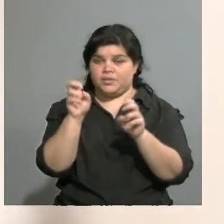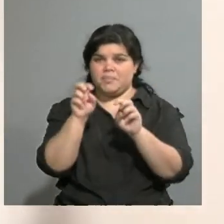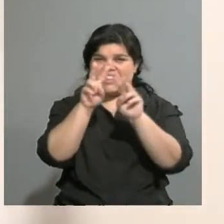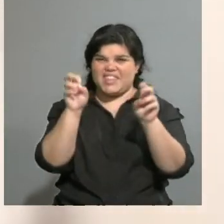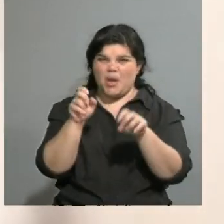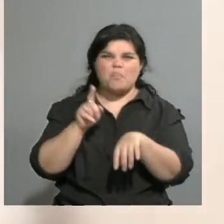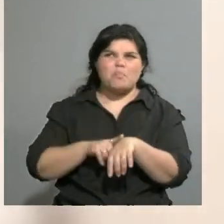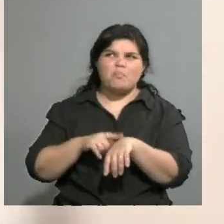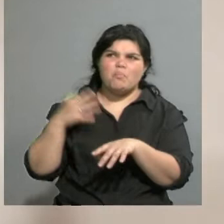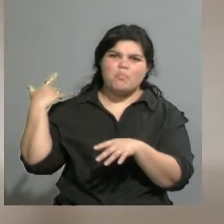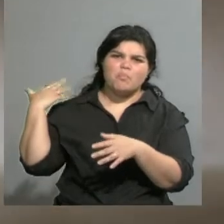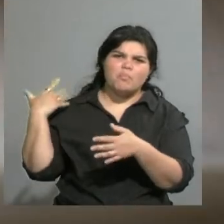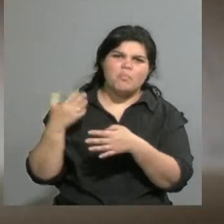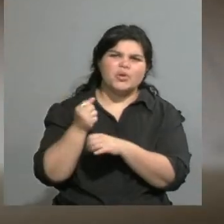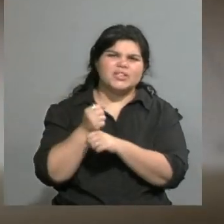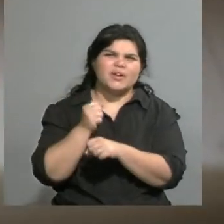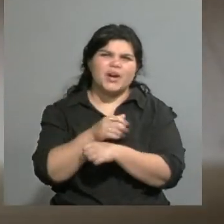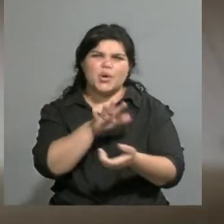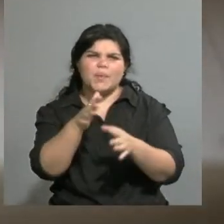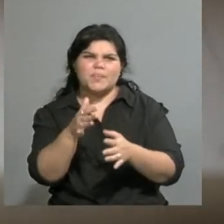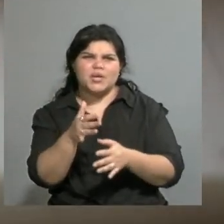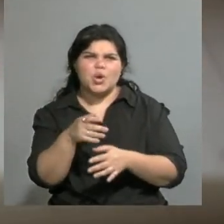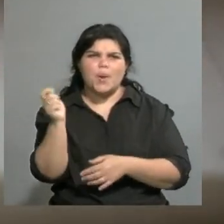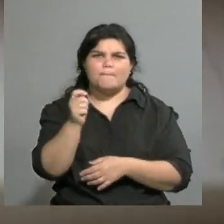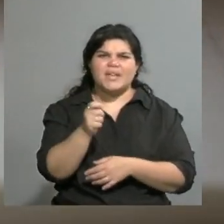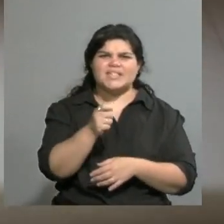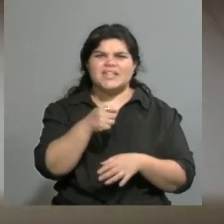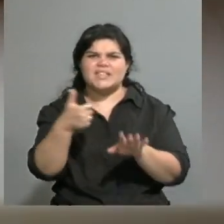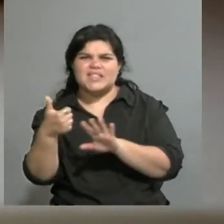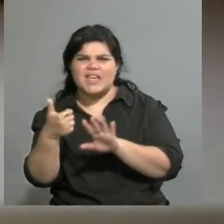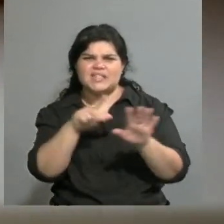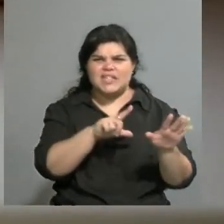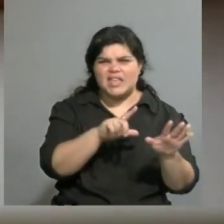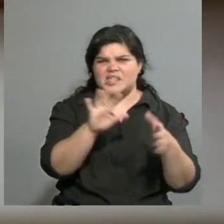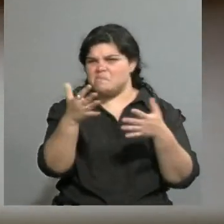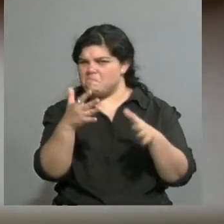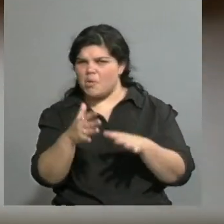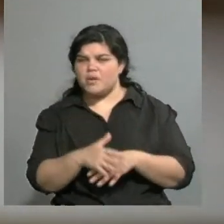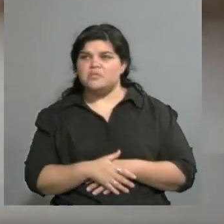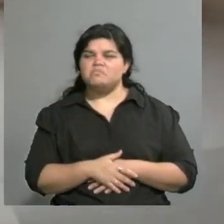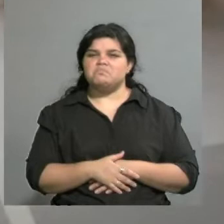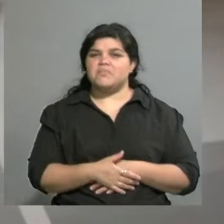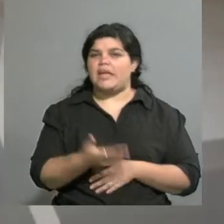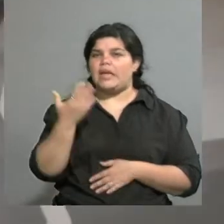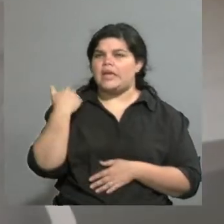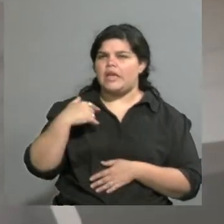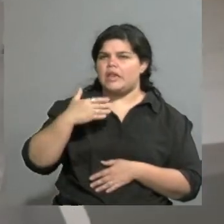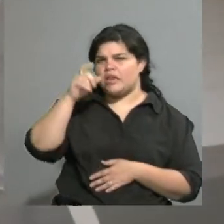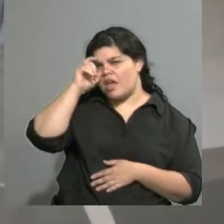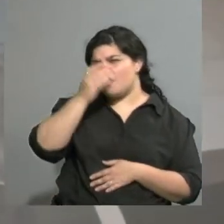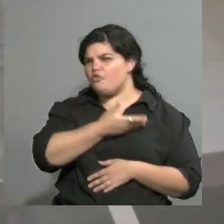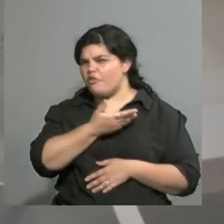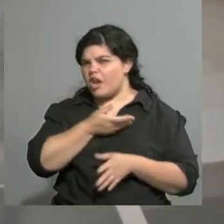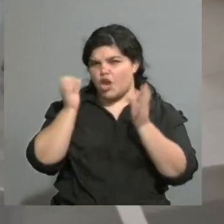yo creo que deben ser unos 6, 7 meses, no recuerdo exactamente, pero empezamos a principio de año, así que